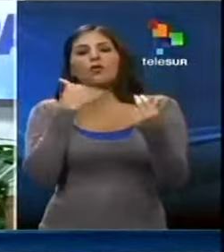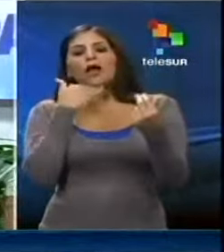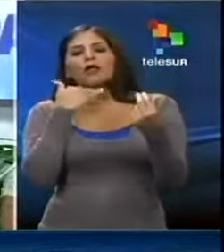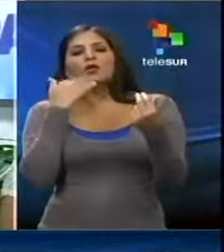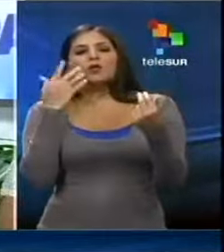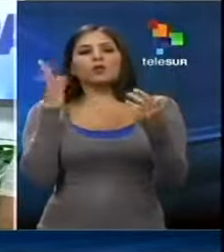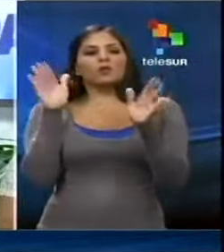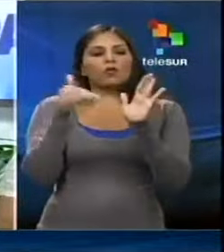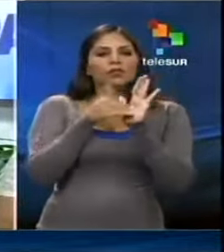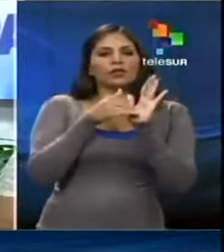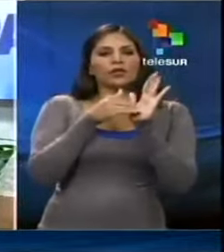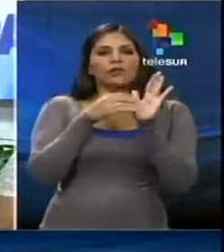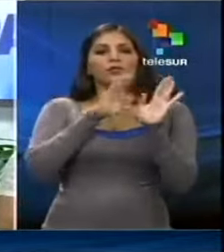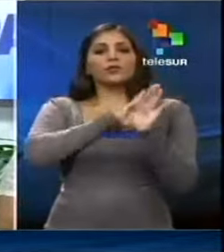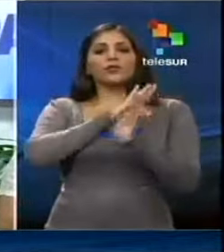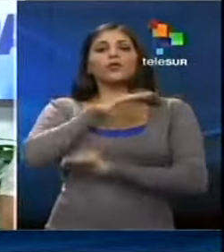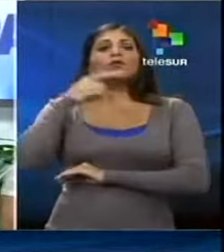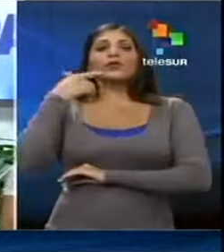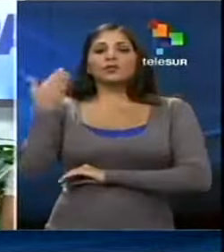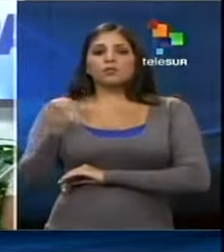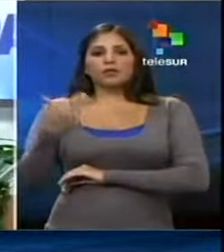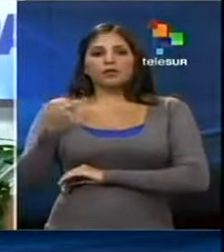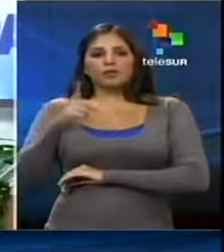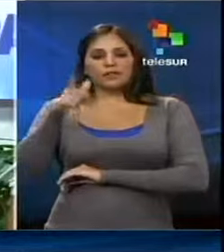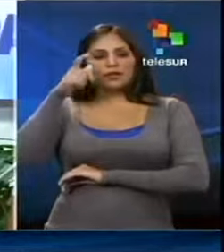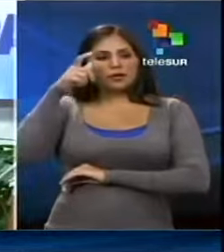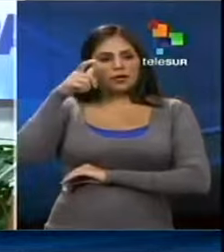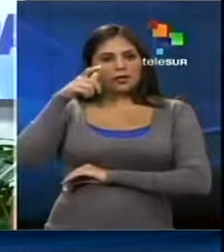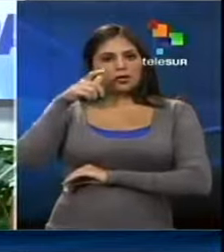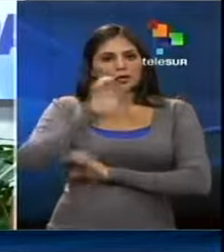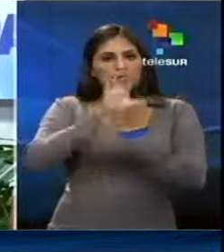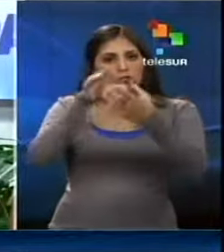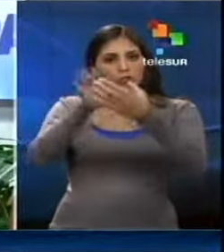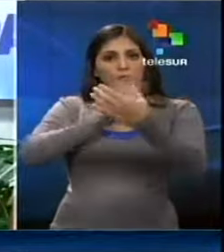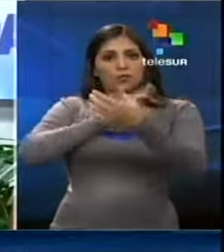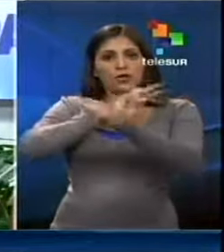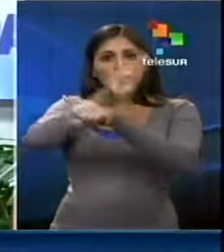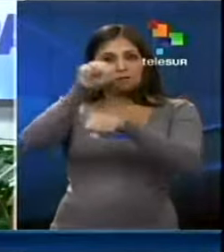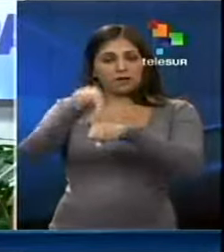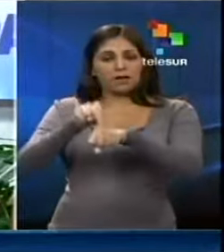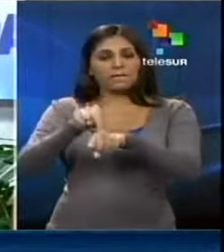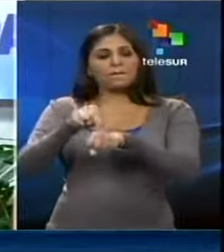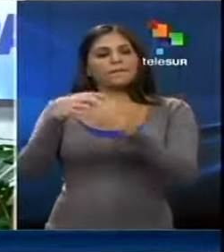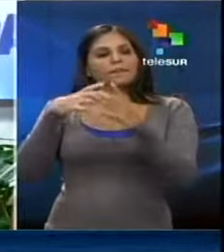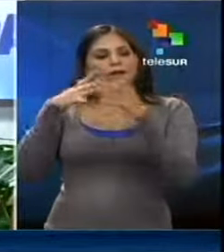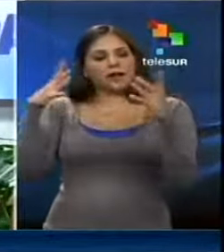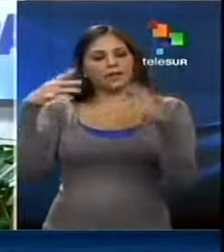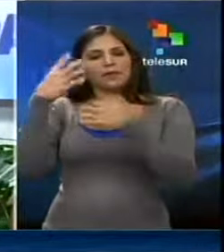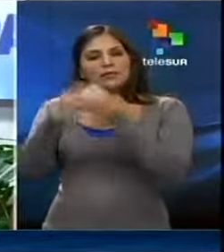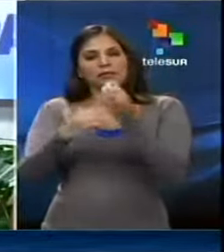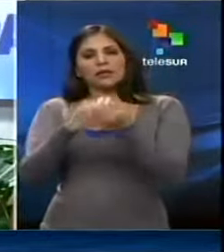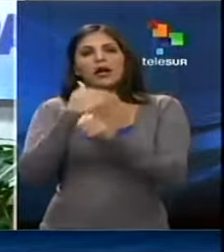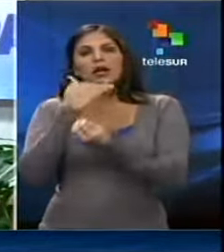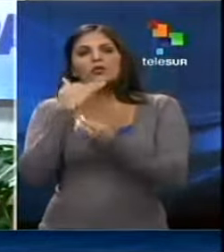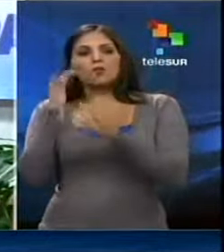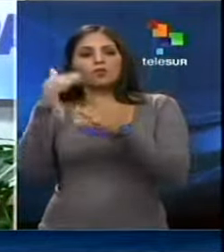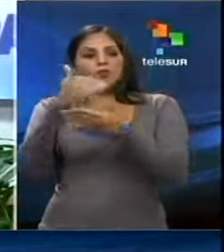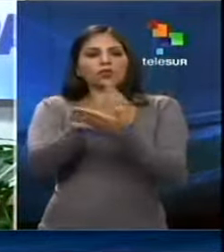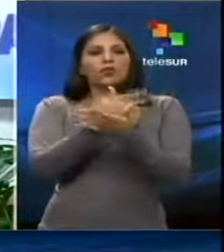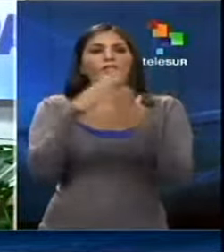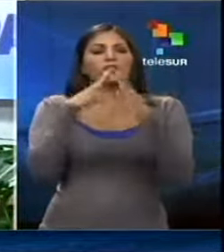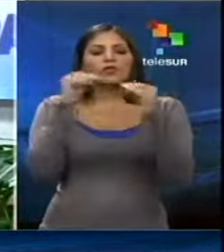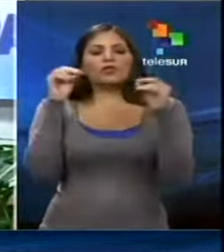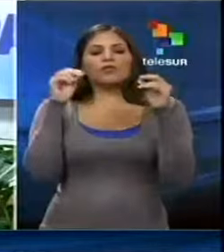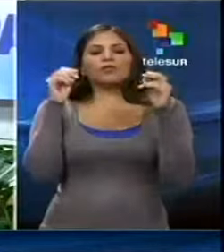unitario de esta importante parte de la población nacional que en gran medida recoge los asuntos que la